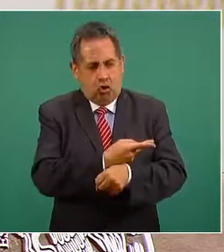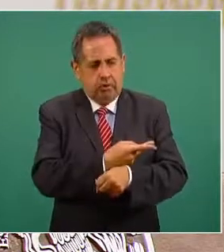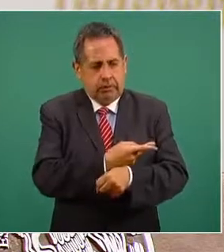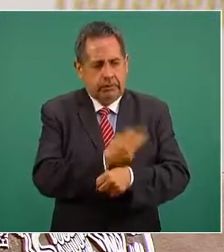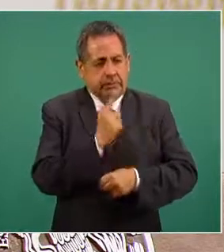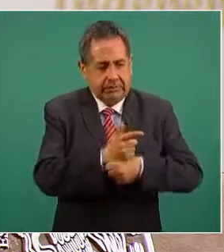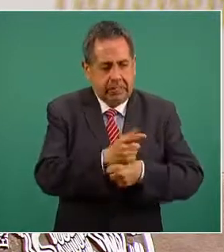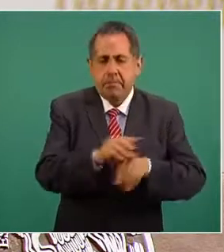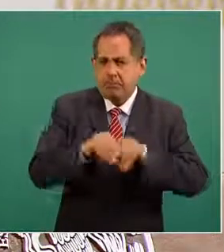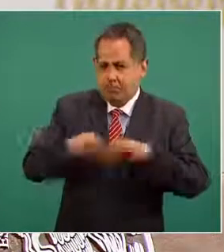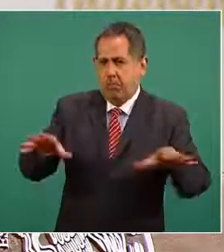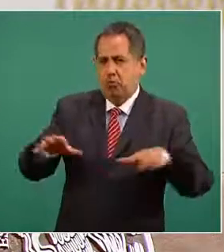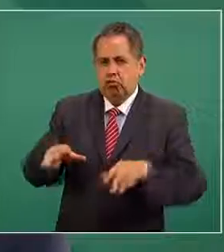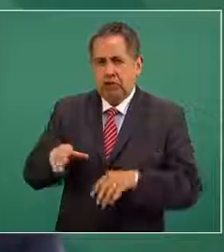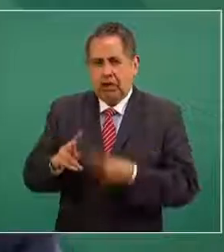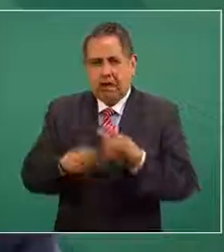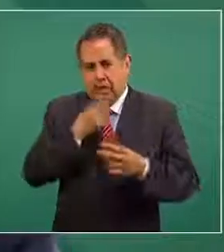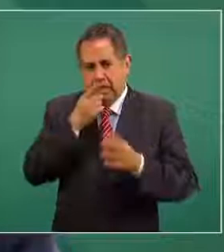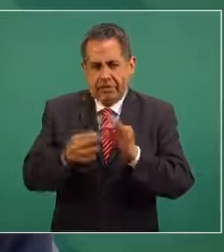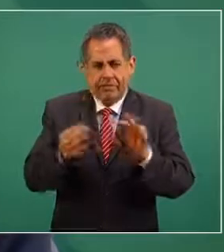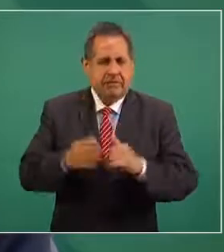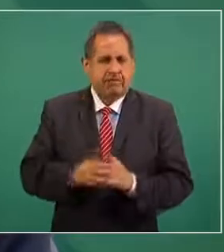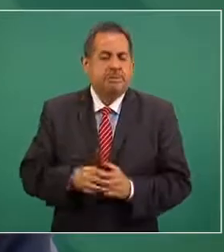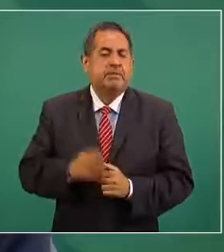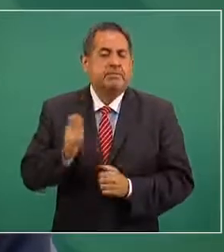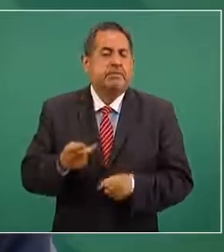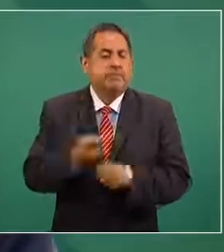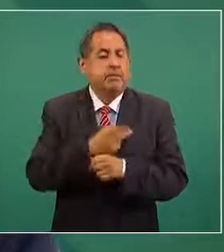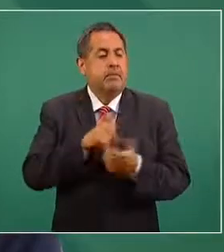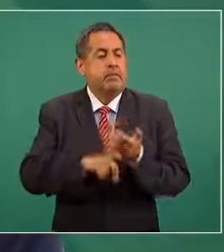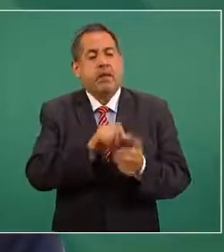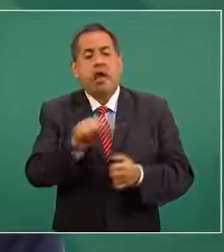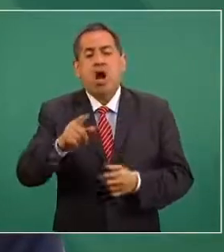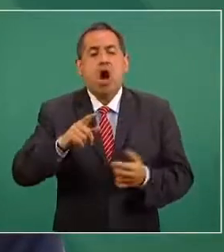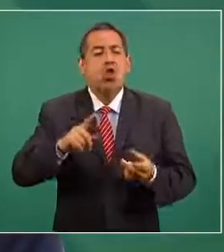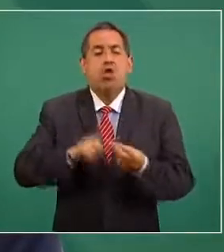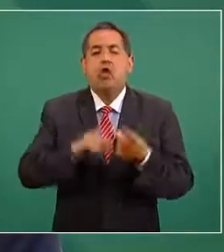y dar con los jóvenes